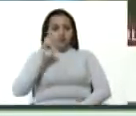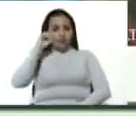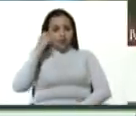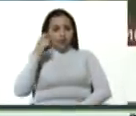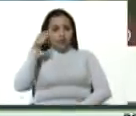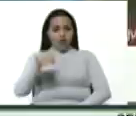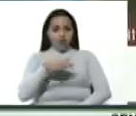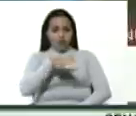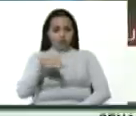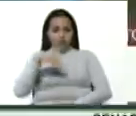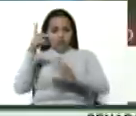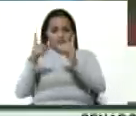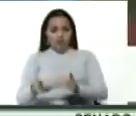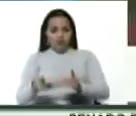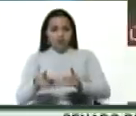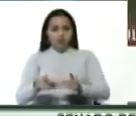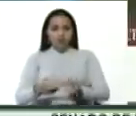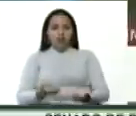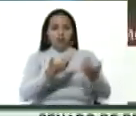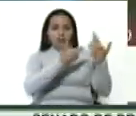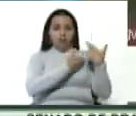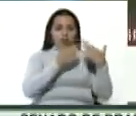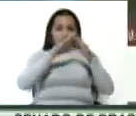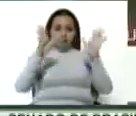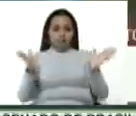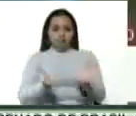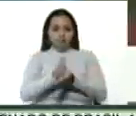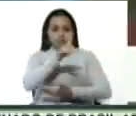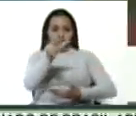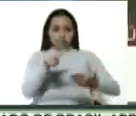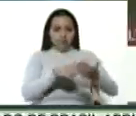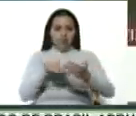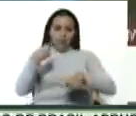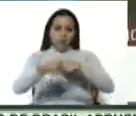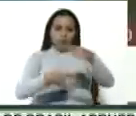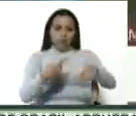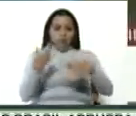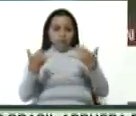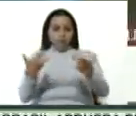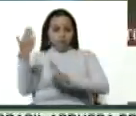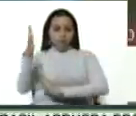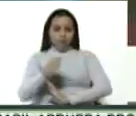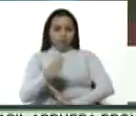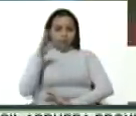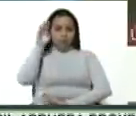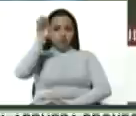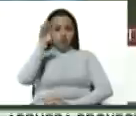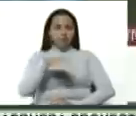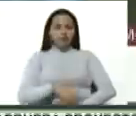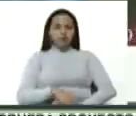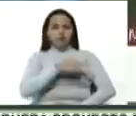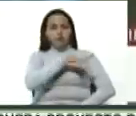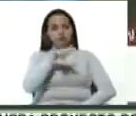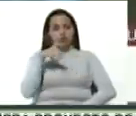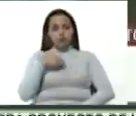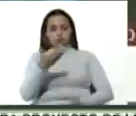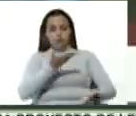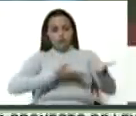deber y responsabilidad común con el mundo entero, con las generaciones presentes y futuras. Nosotros compartimos